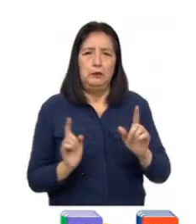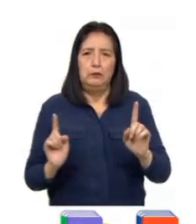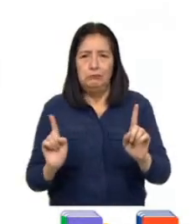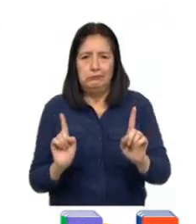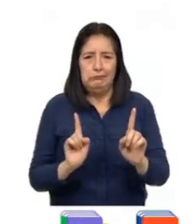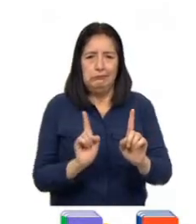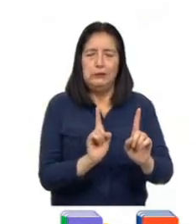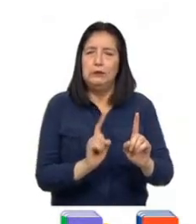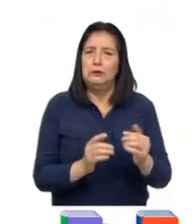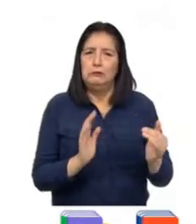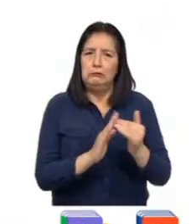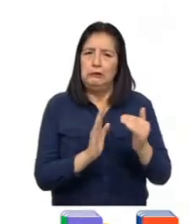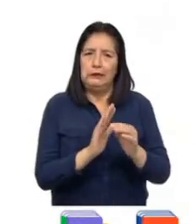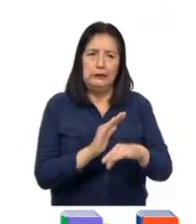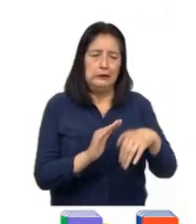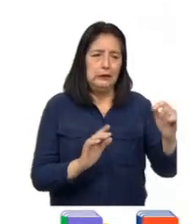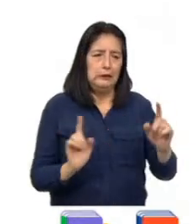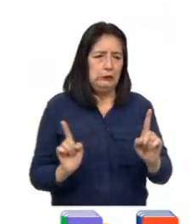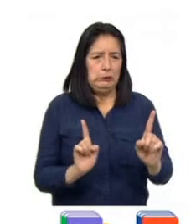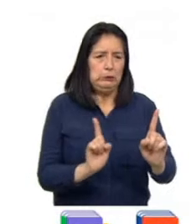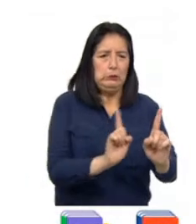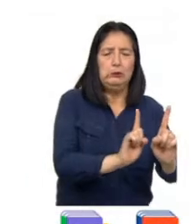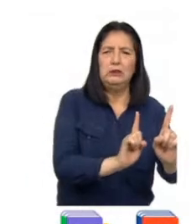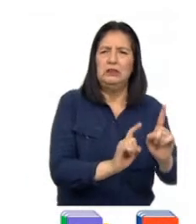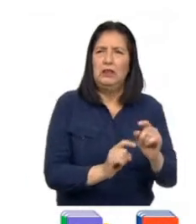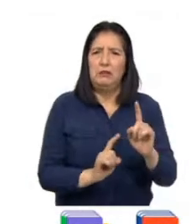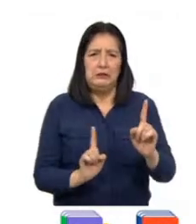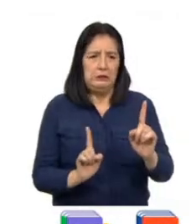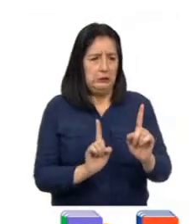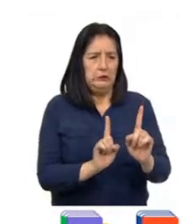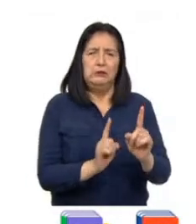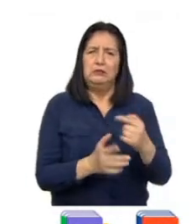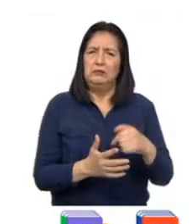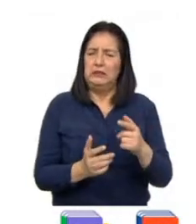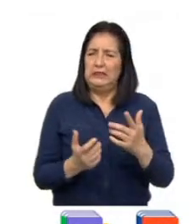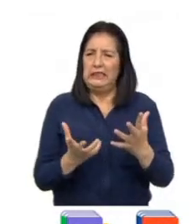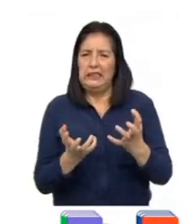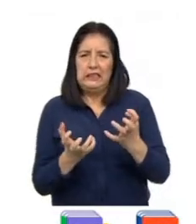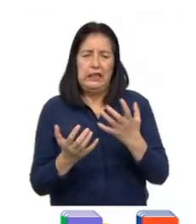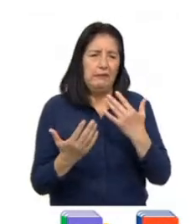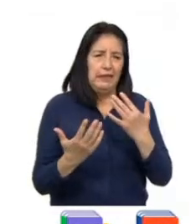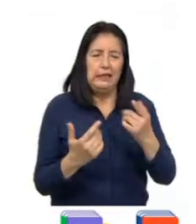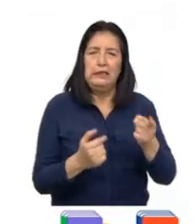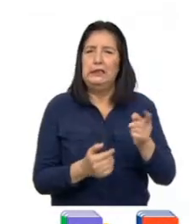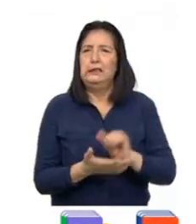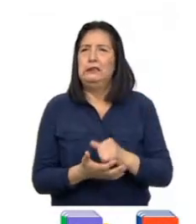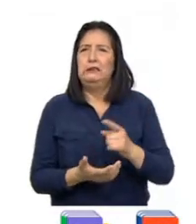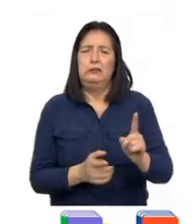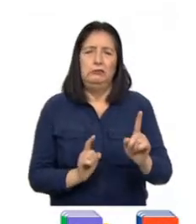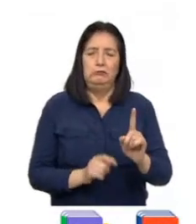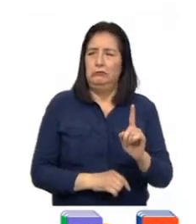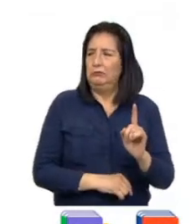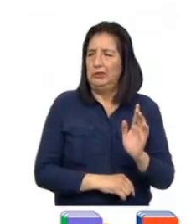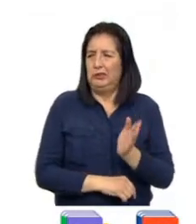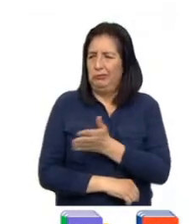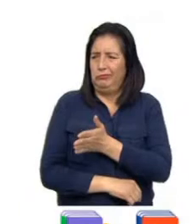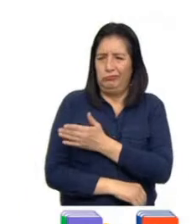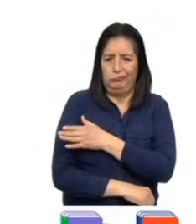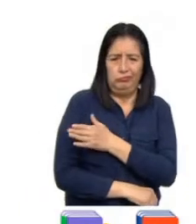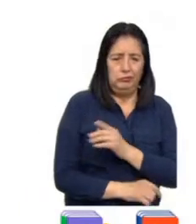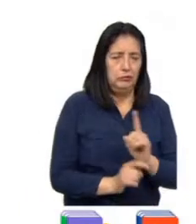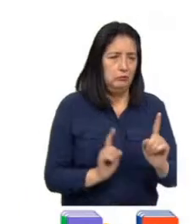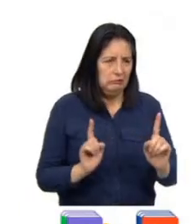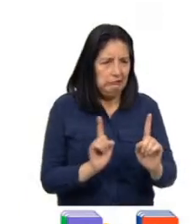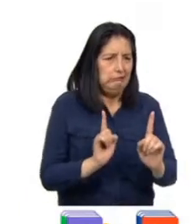cuando salía de su casa. En ocasiones se le acercaba y trataba de hablarle, y aun cuando ella lo alejaba, él